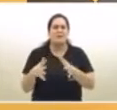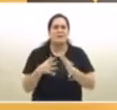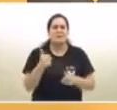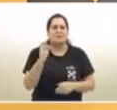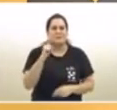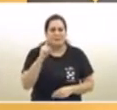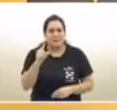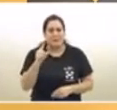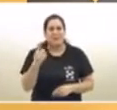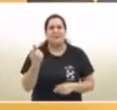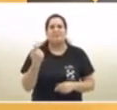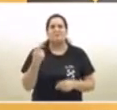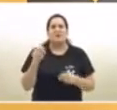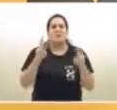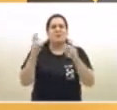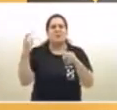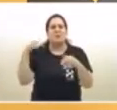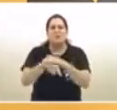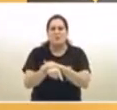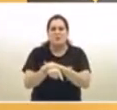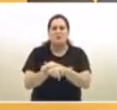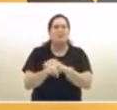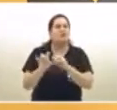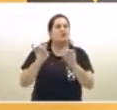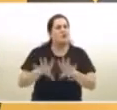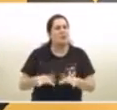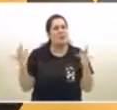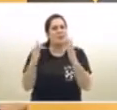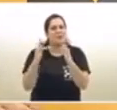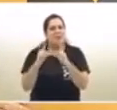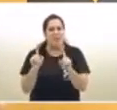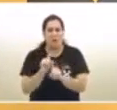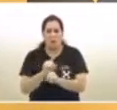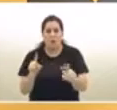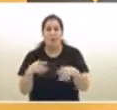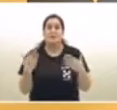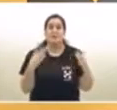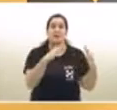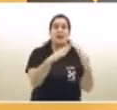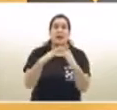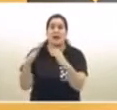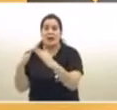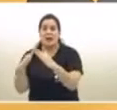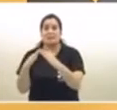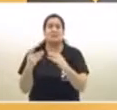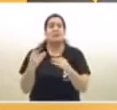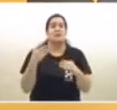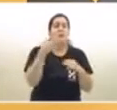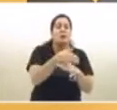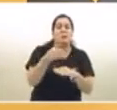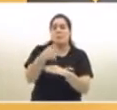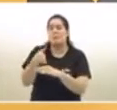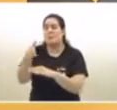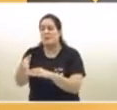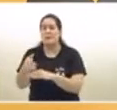que la conectividad. O sea, hay que acercarse casa por casa, que es lo que estamos haciendo desde hace dos semanas cuando nos encontramos,